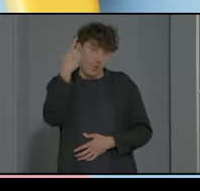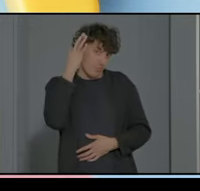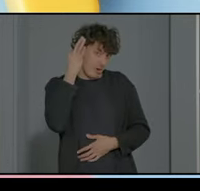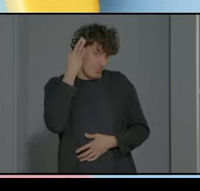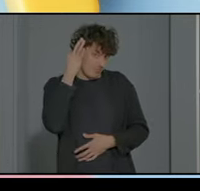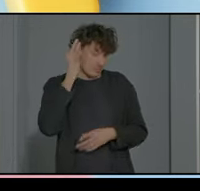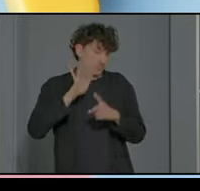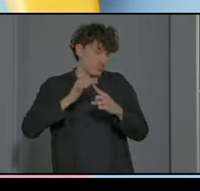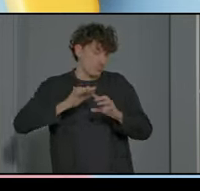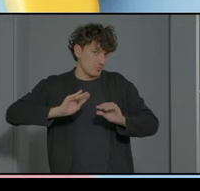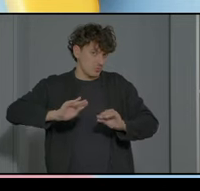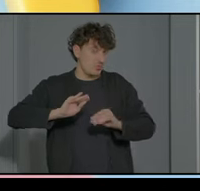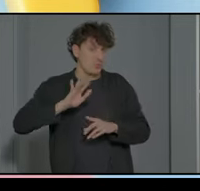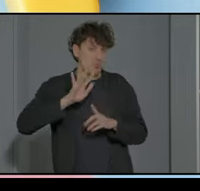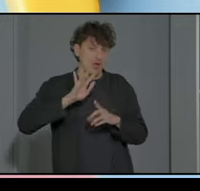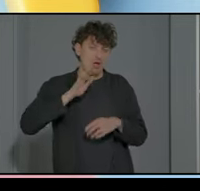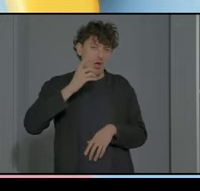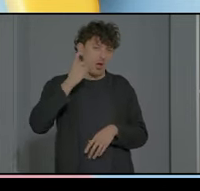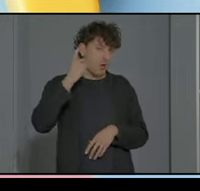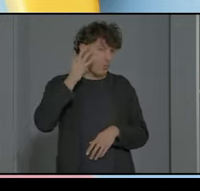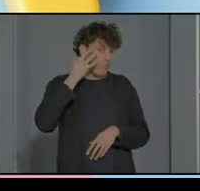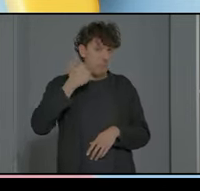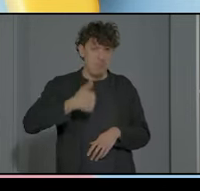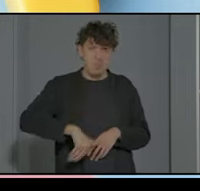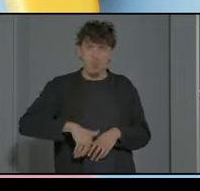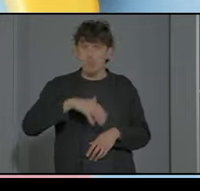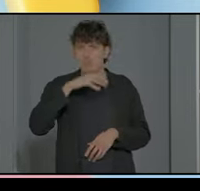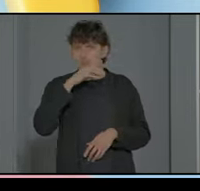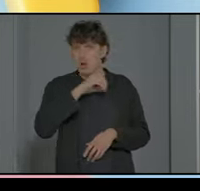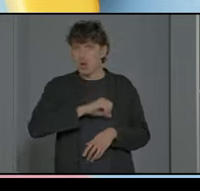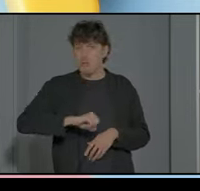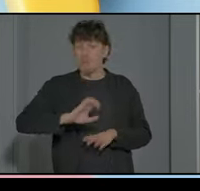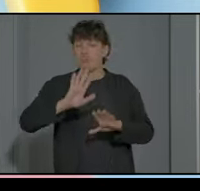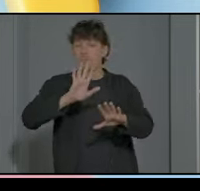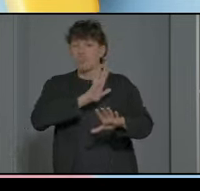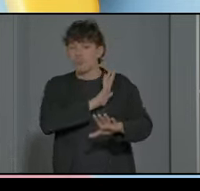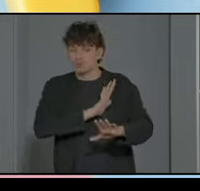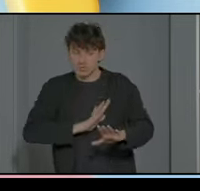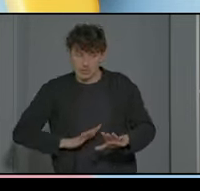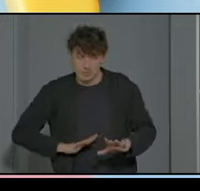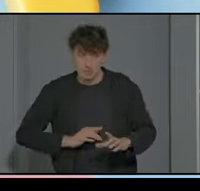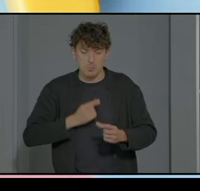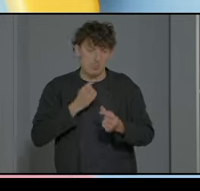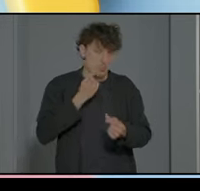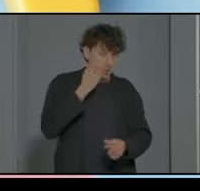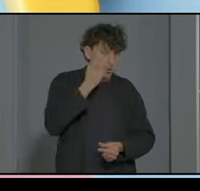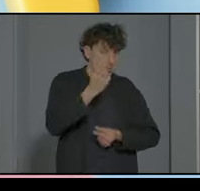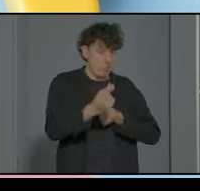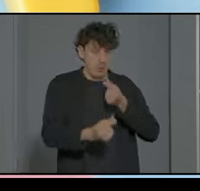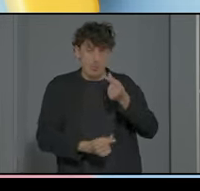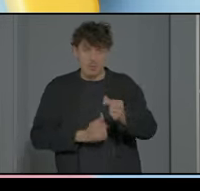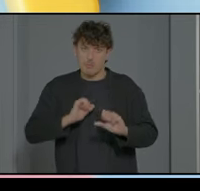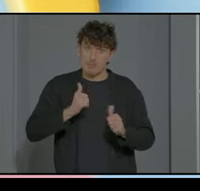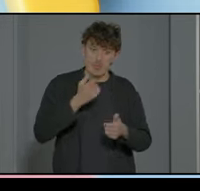caso y fantástico pero por si acaso le dimos la oportunidad del poco a poco que el poco a poco parece que te da